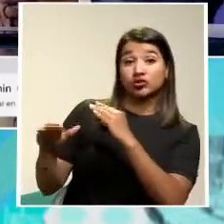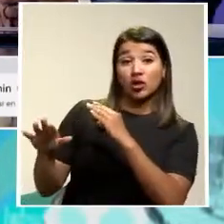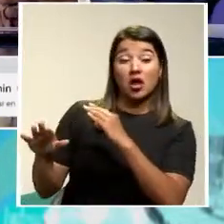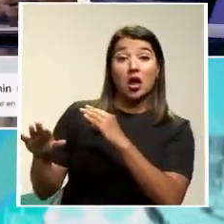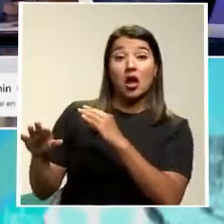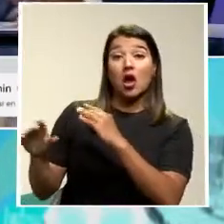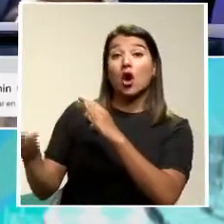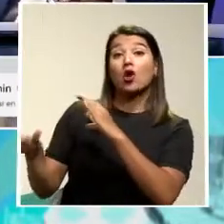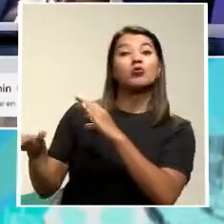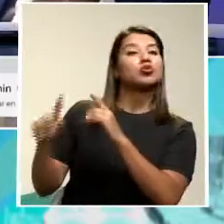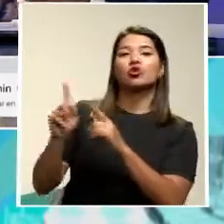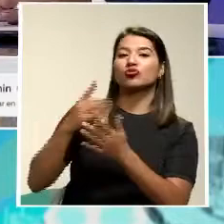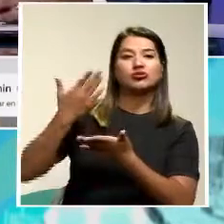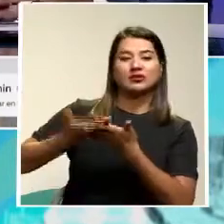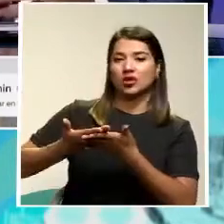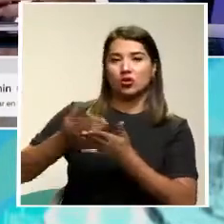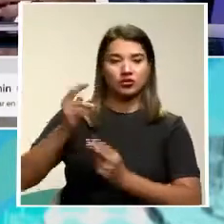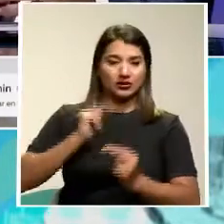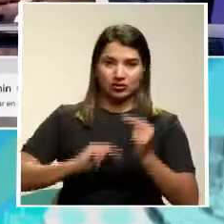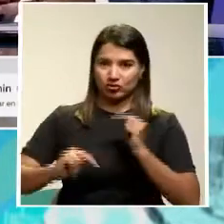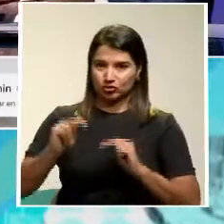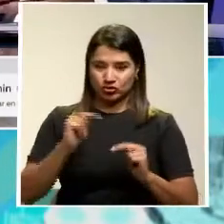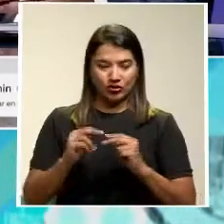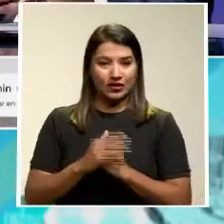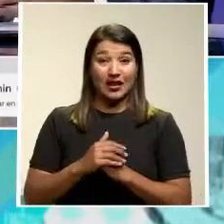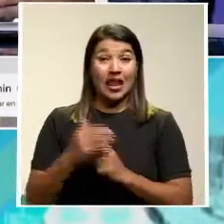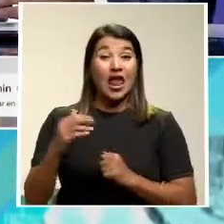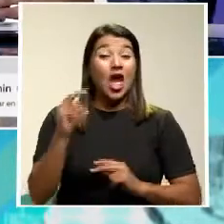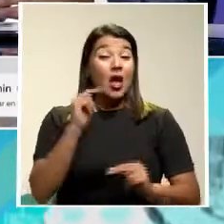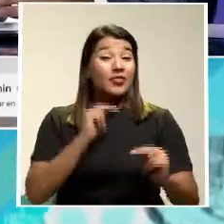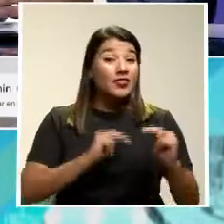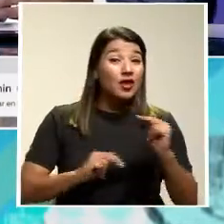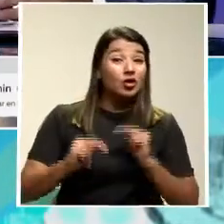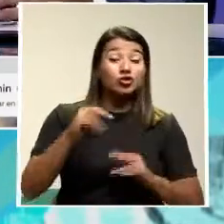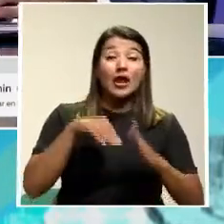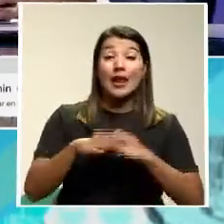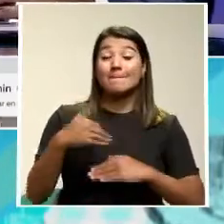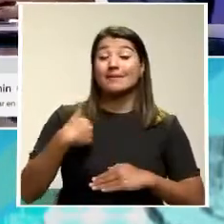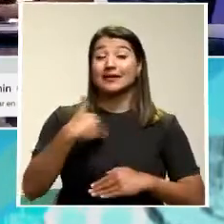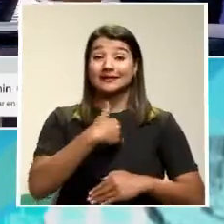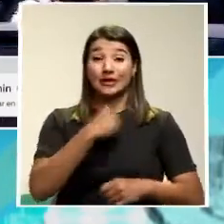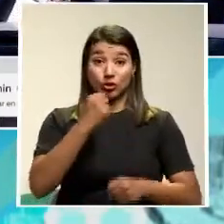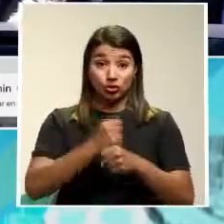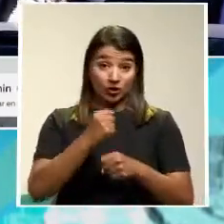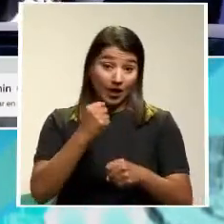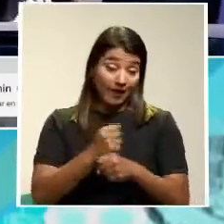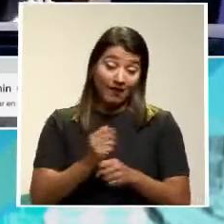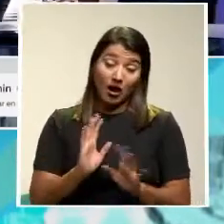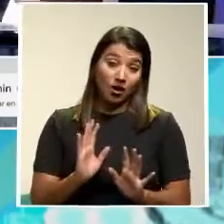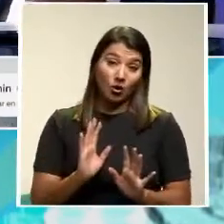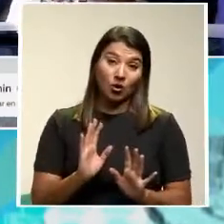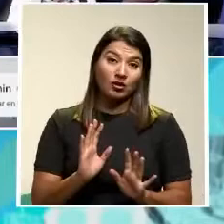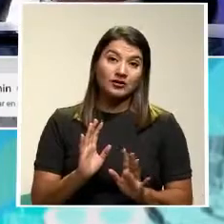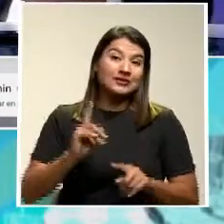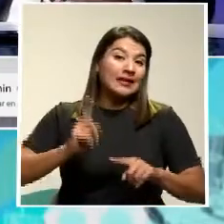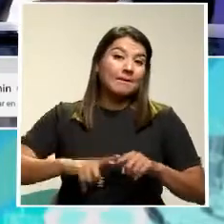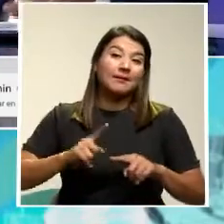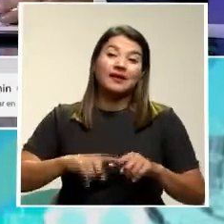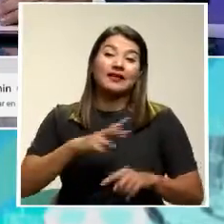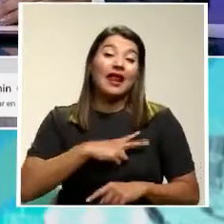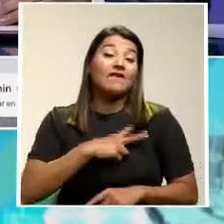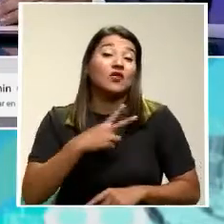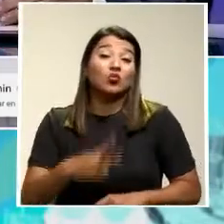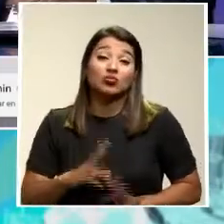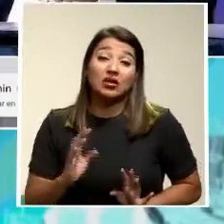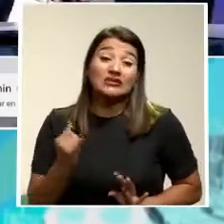la conciliación Hablemos de que Las conciliaciones En el Ministerio de Trabajo Rige la autonomía De la voluntad Entonces hay una voluntad De las partes Si quieren